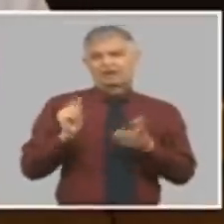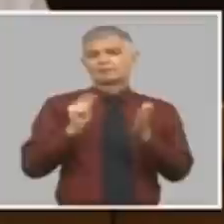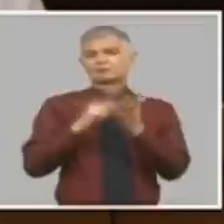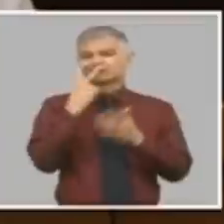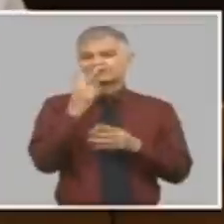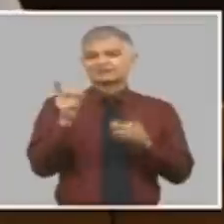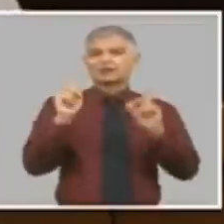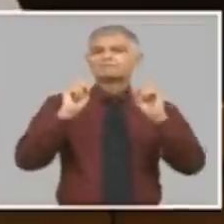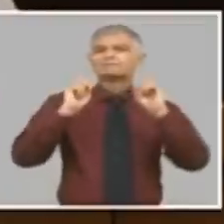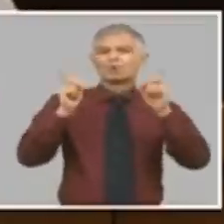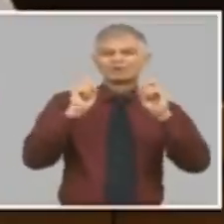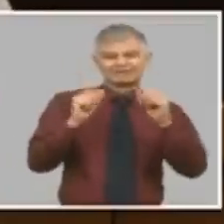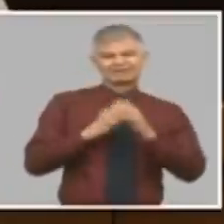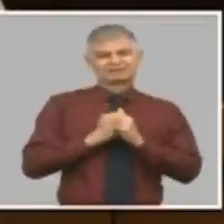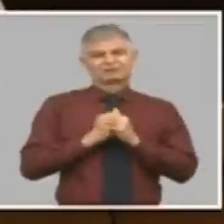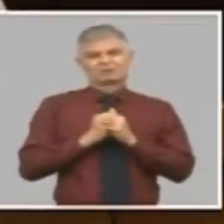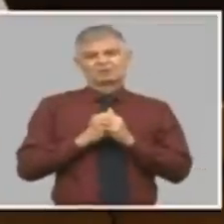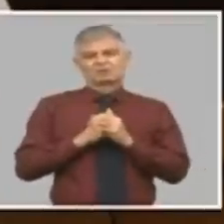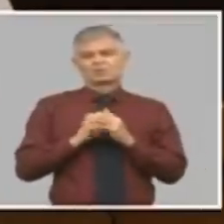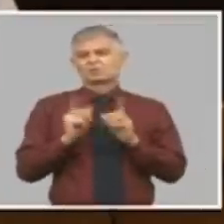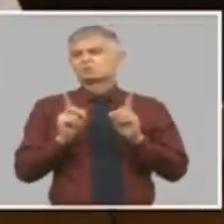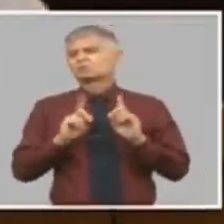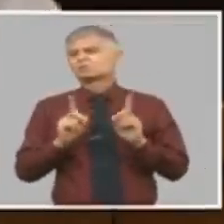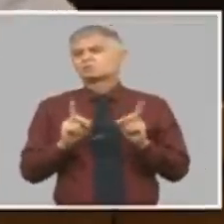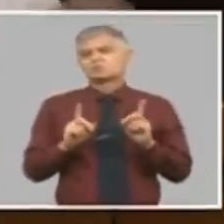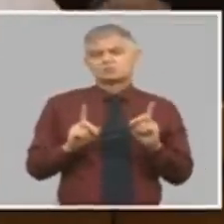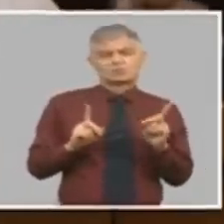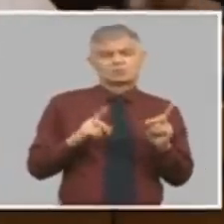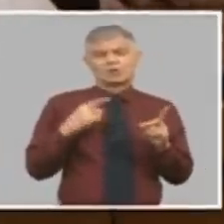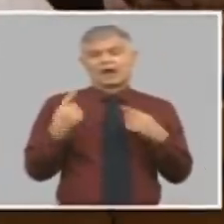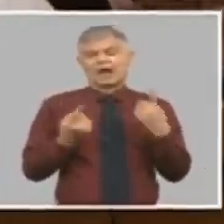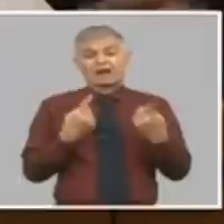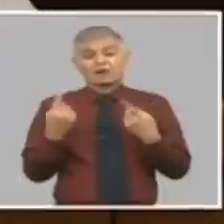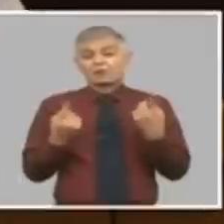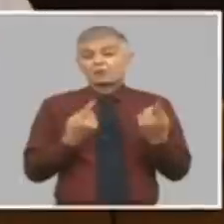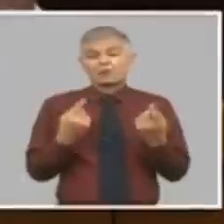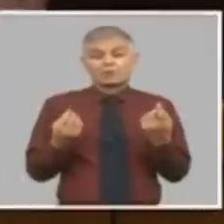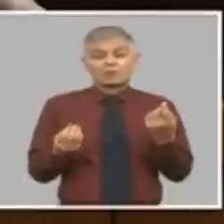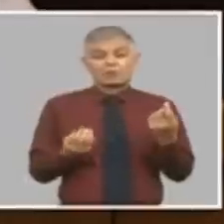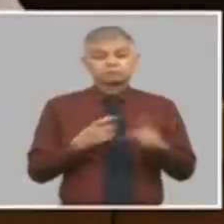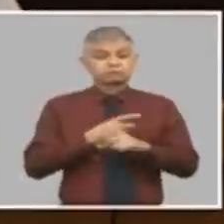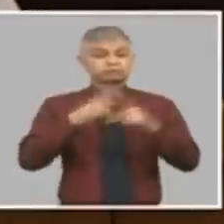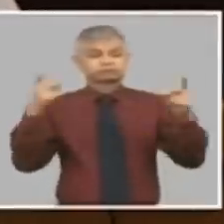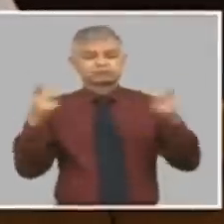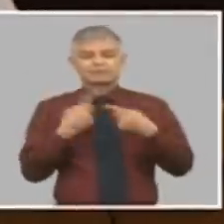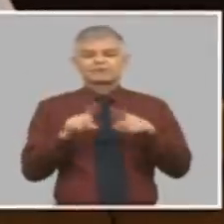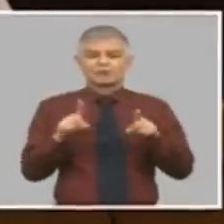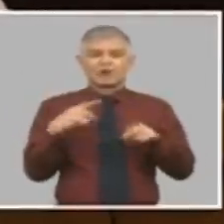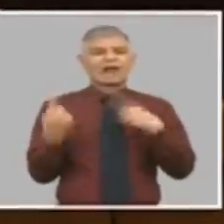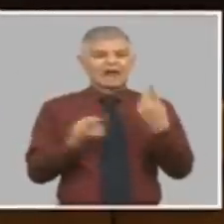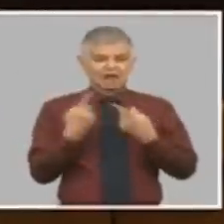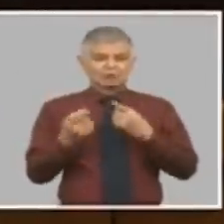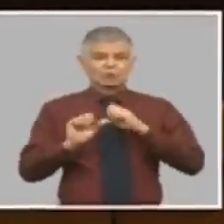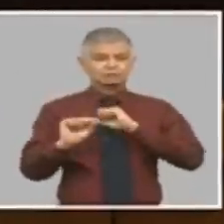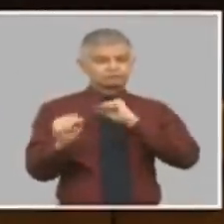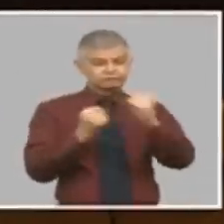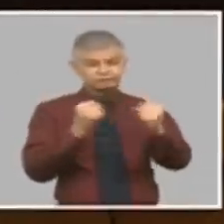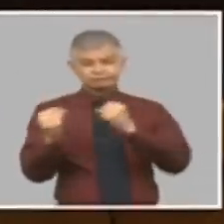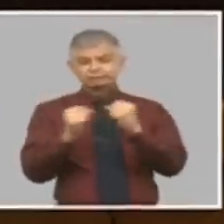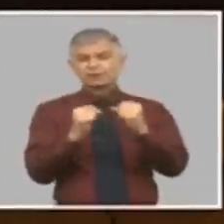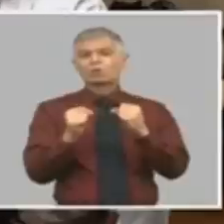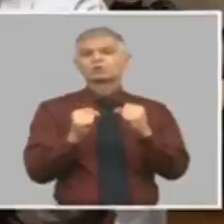terapias de choque como se ha dicho pero algún ajuste se tiene que producir yo como dije eso lo voy